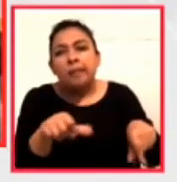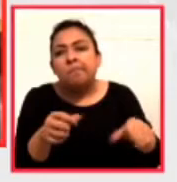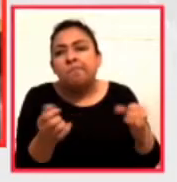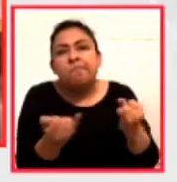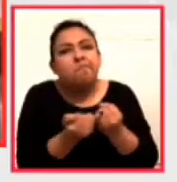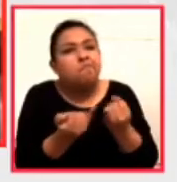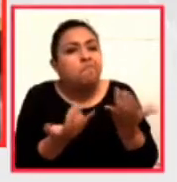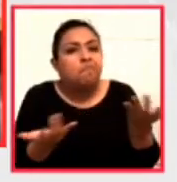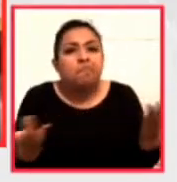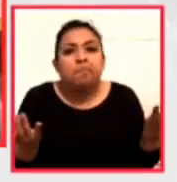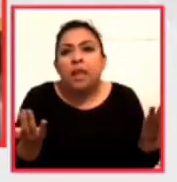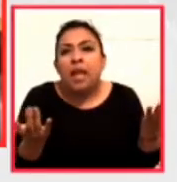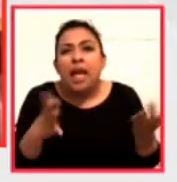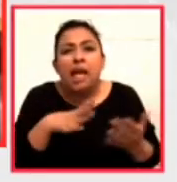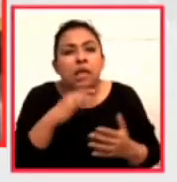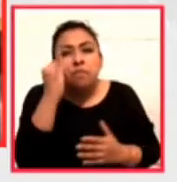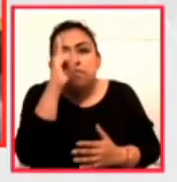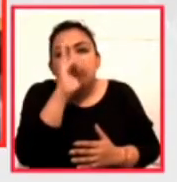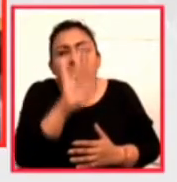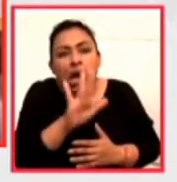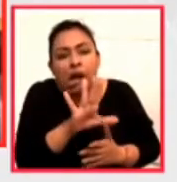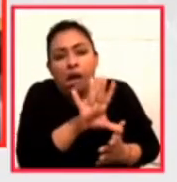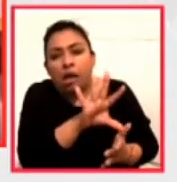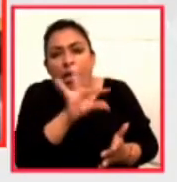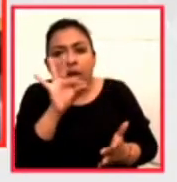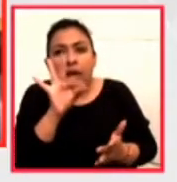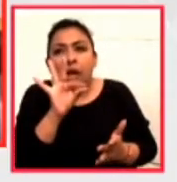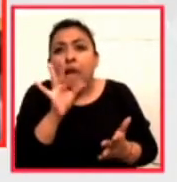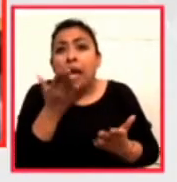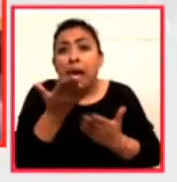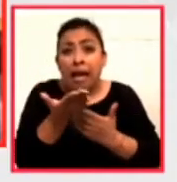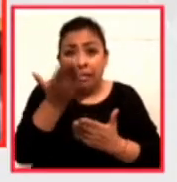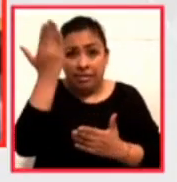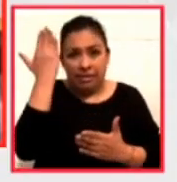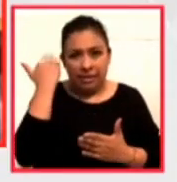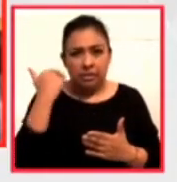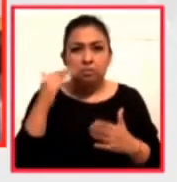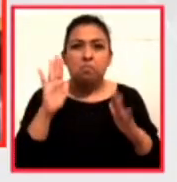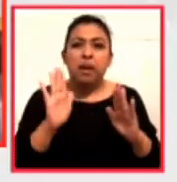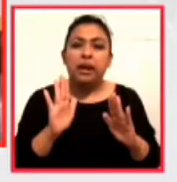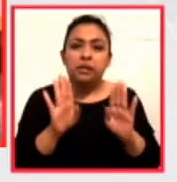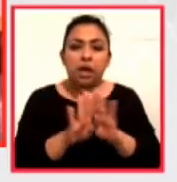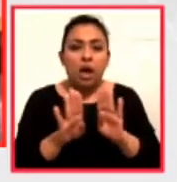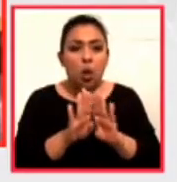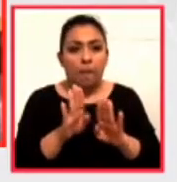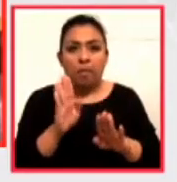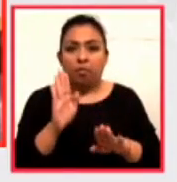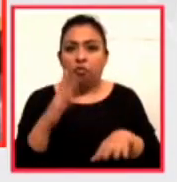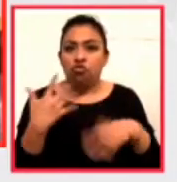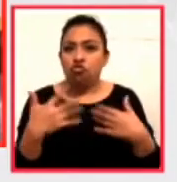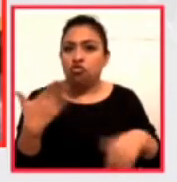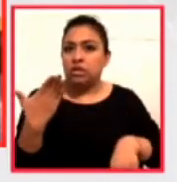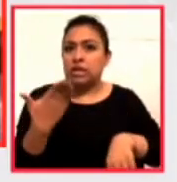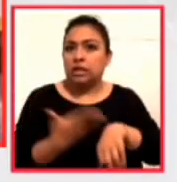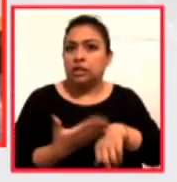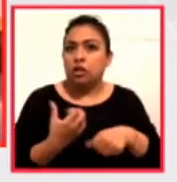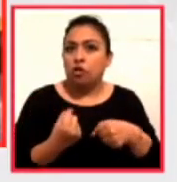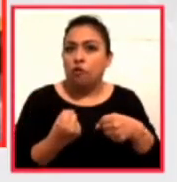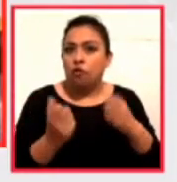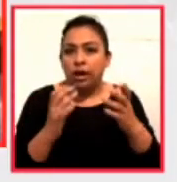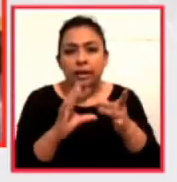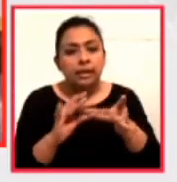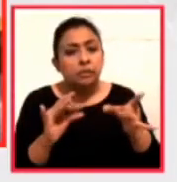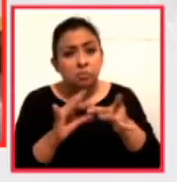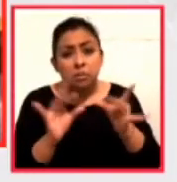ciertamente, tomar esa imagen que en su momento era una especie de gran condena, como una descripción, una situación en la que